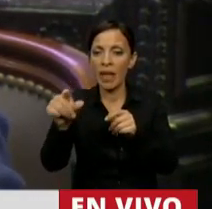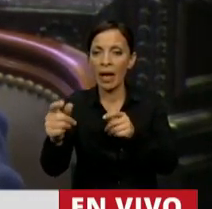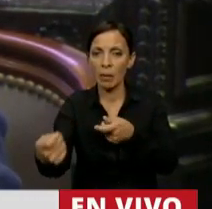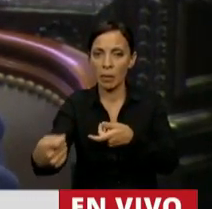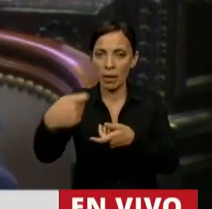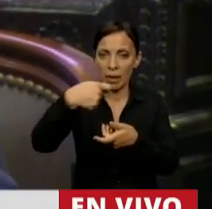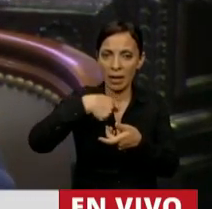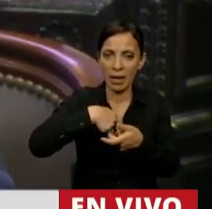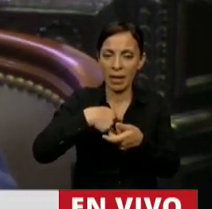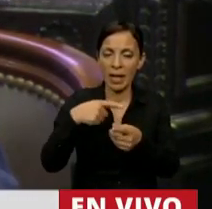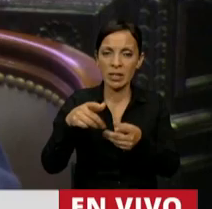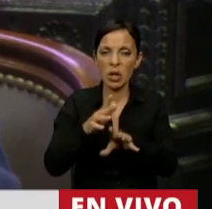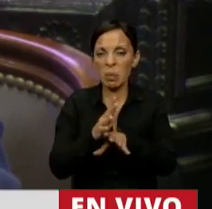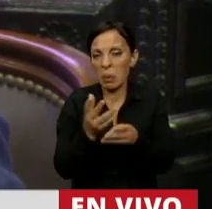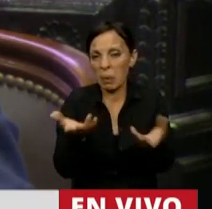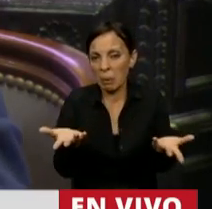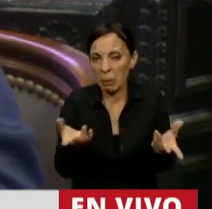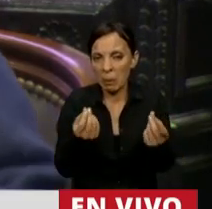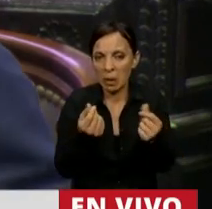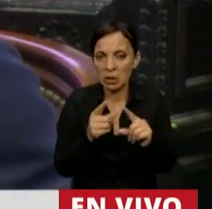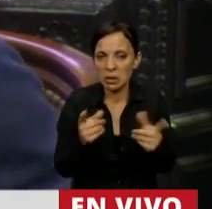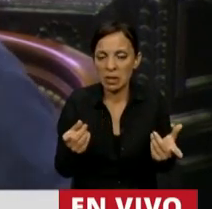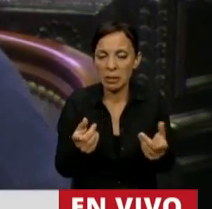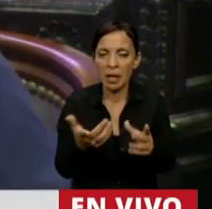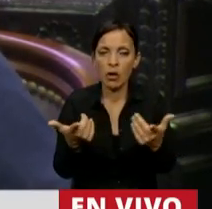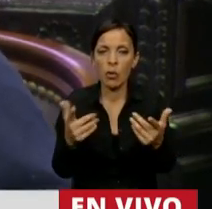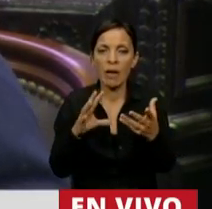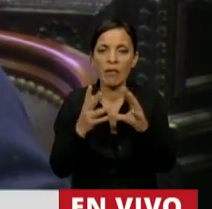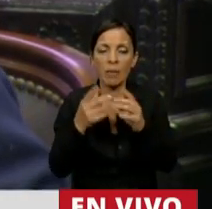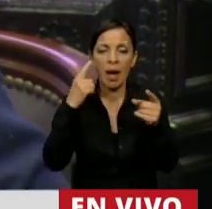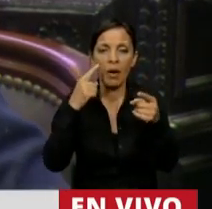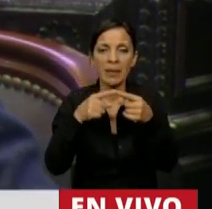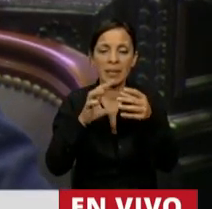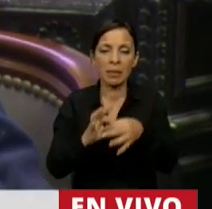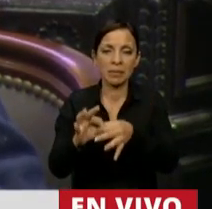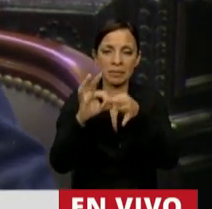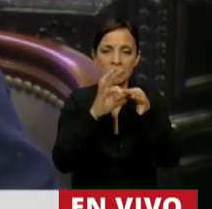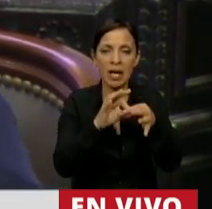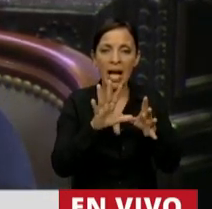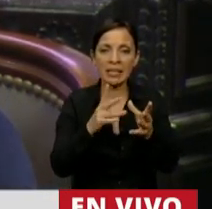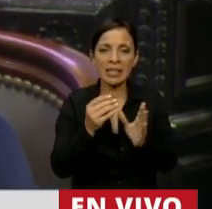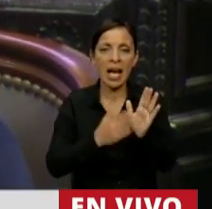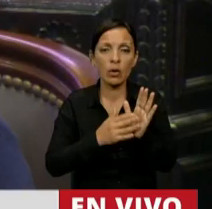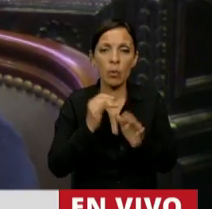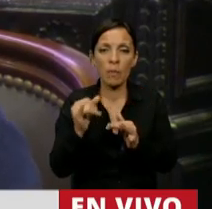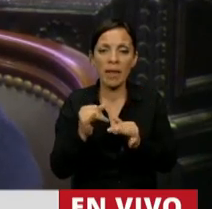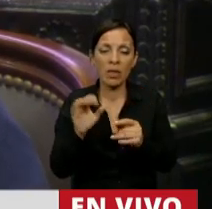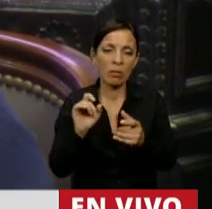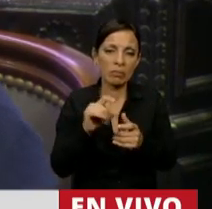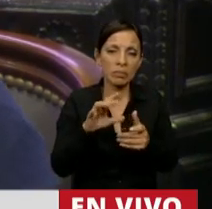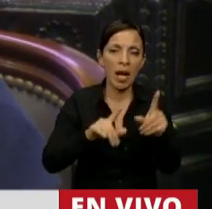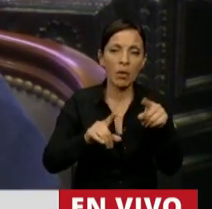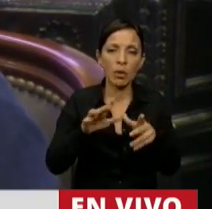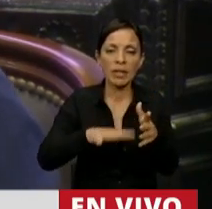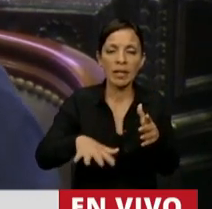pone, carece de sentido, destruye la idea federal. Dice, eso es el argumento que dan los territorios que